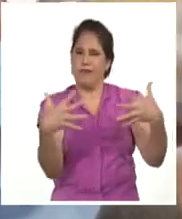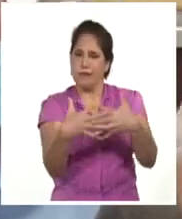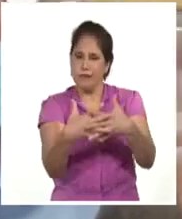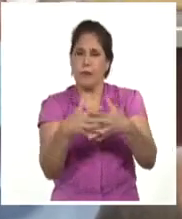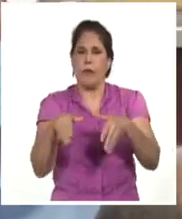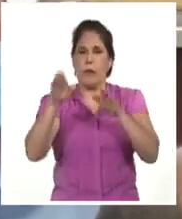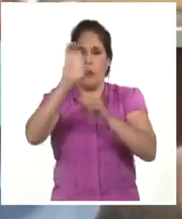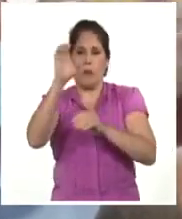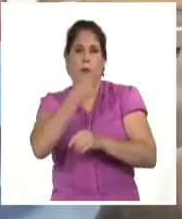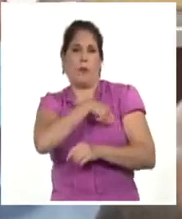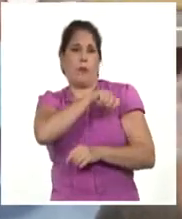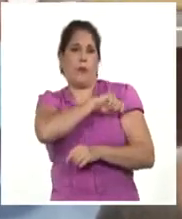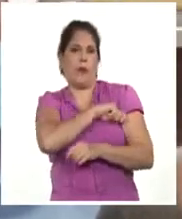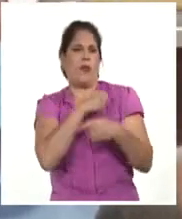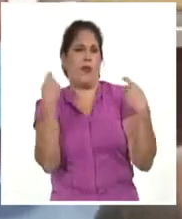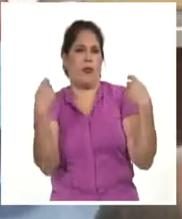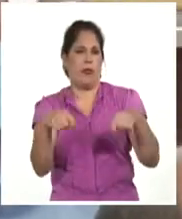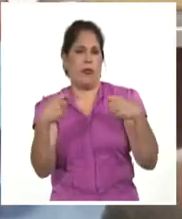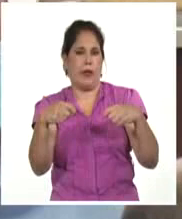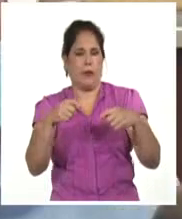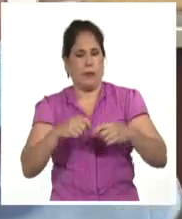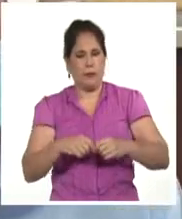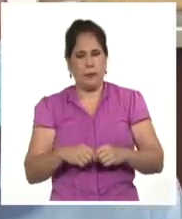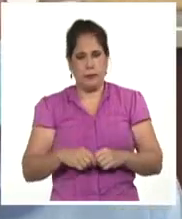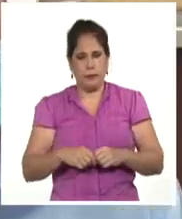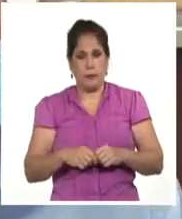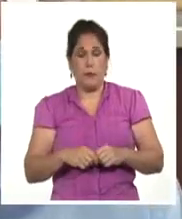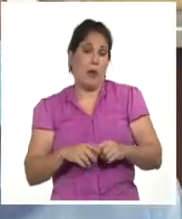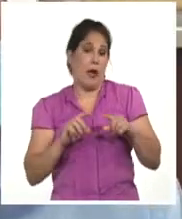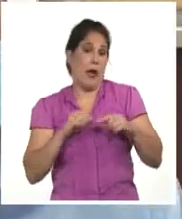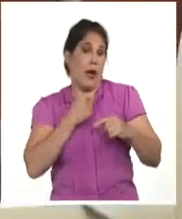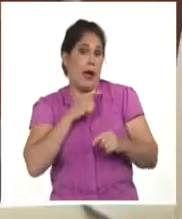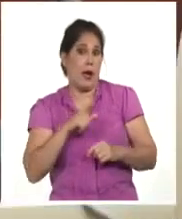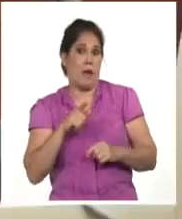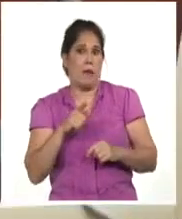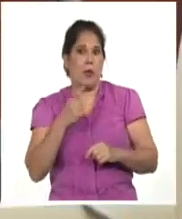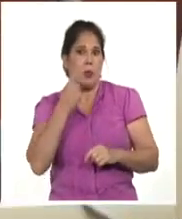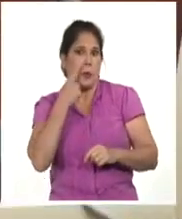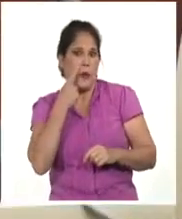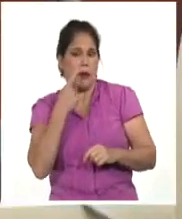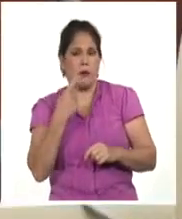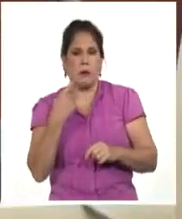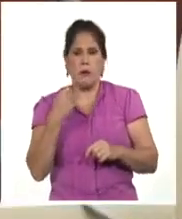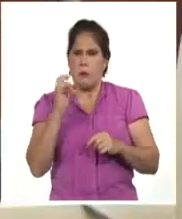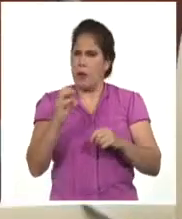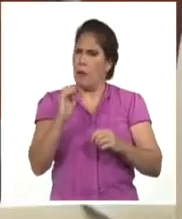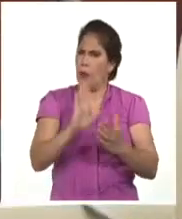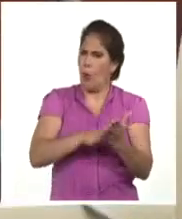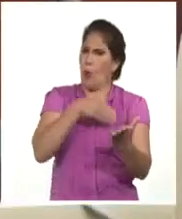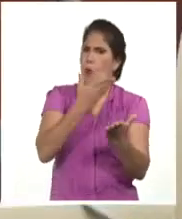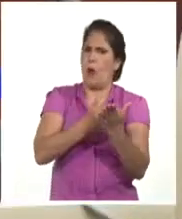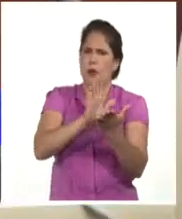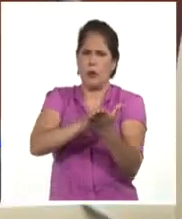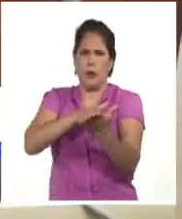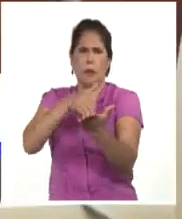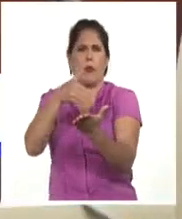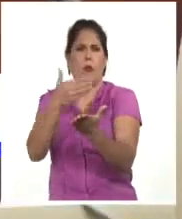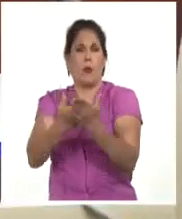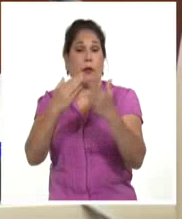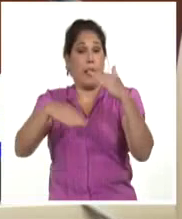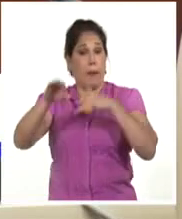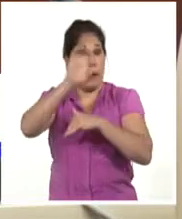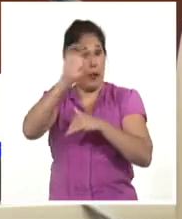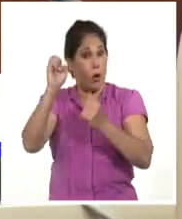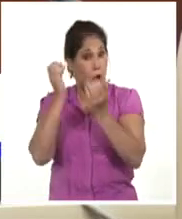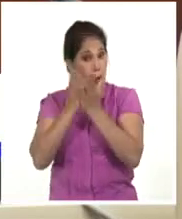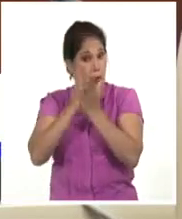con la población y con el resto de los miembros de las instituciones y organizaciones. Junto a las propuestas que se hacen por el Ministerio